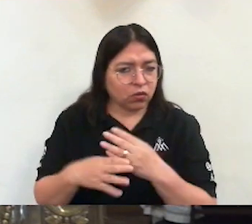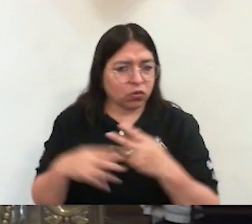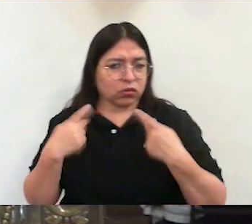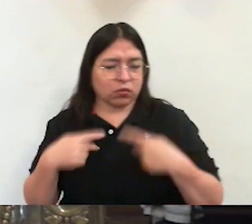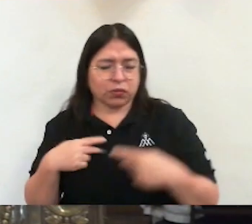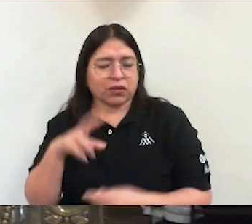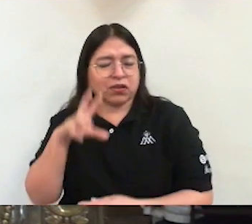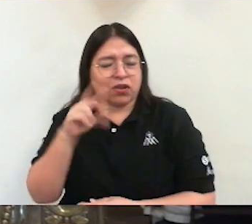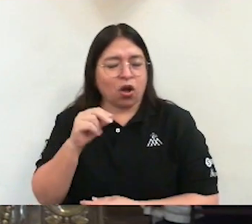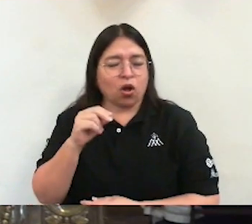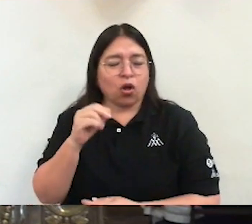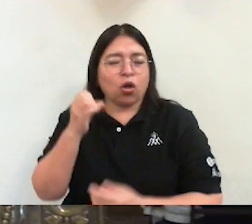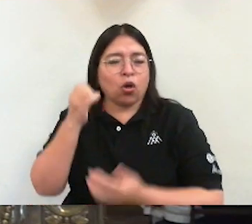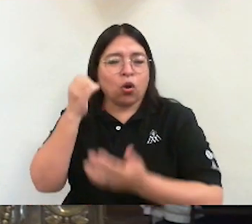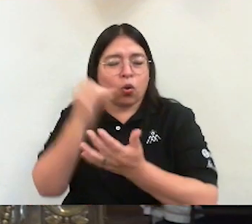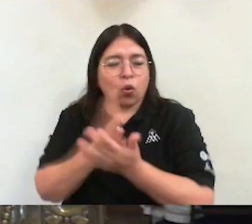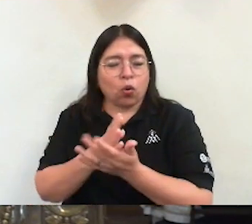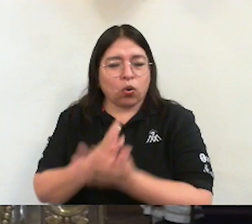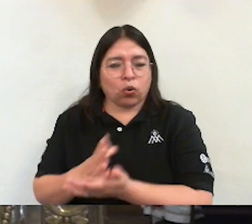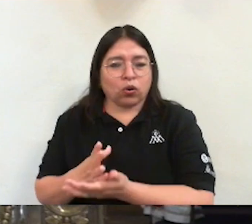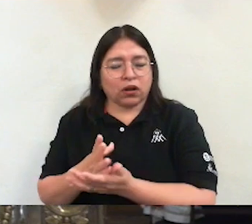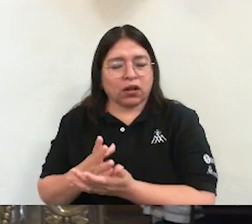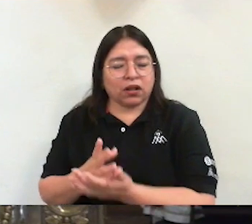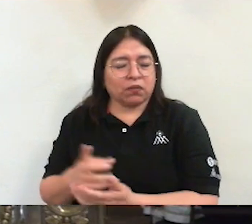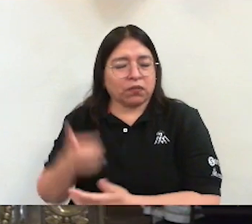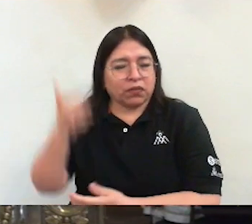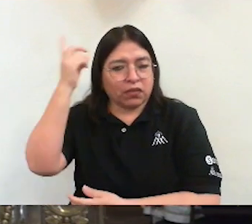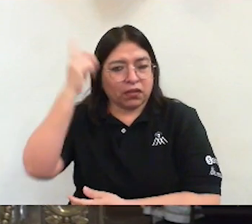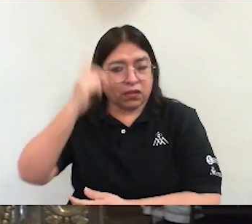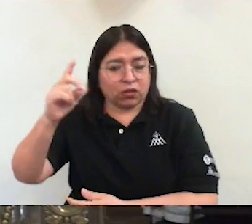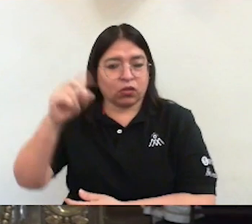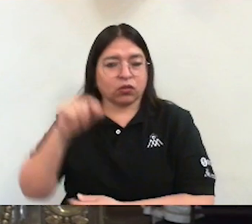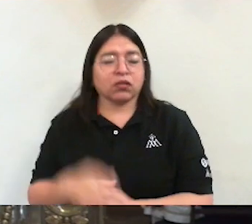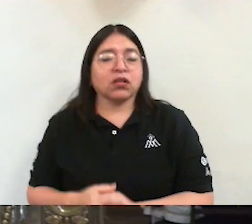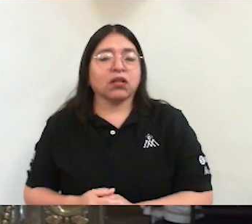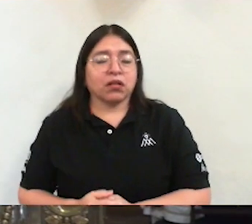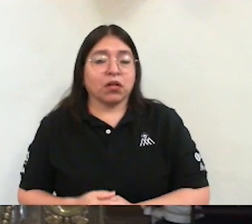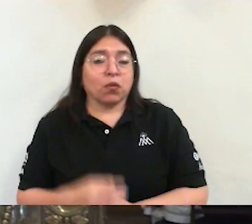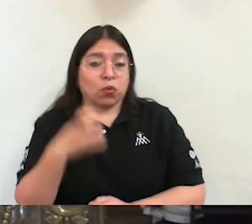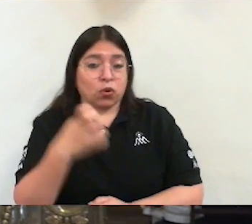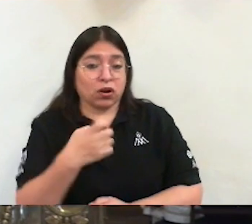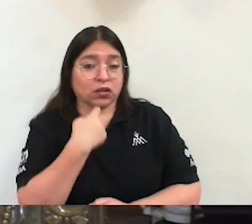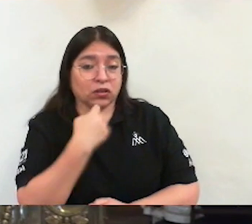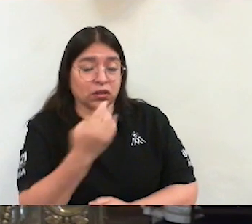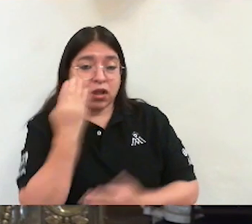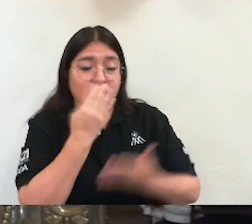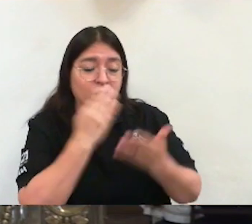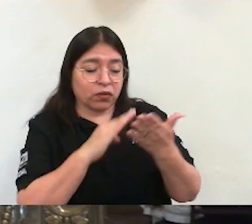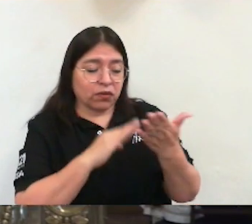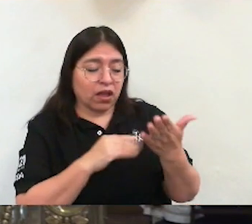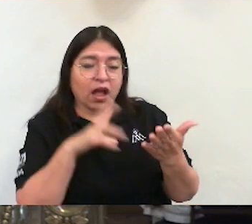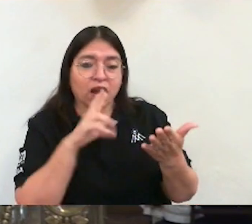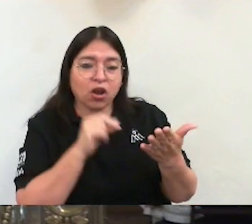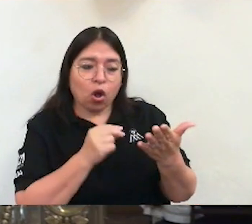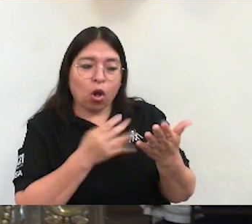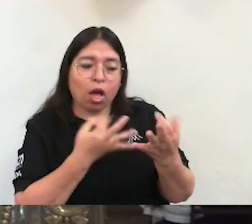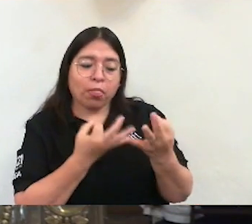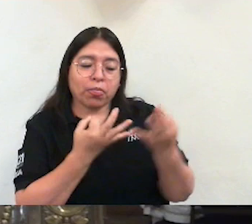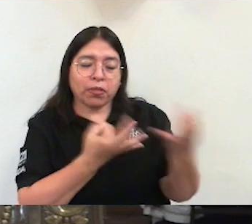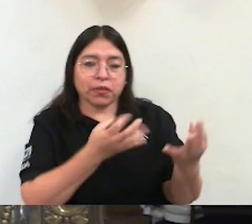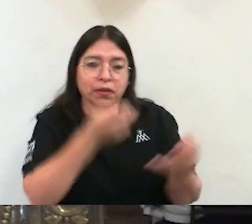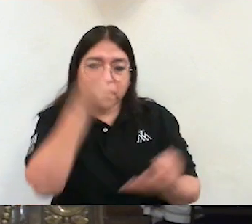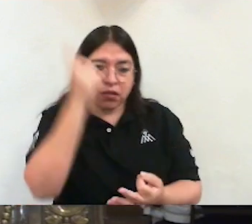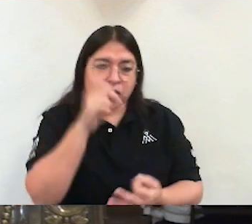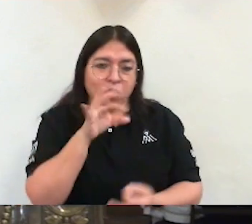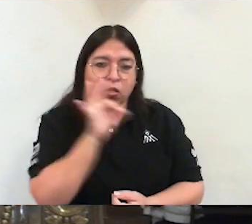el Señor, no tentarás al Señor tu Dios. Dice el texto